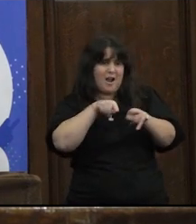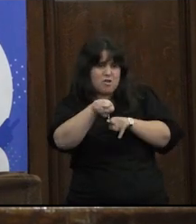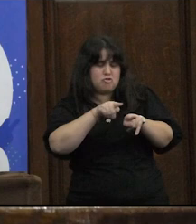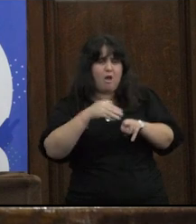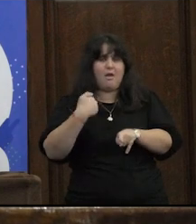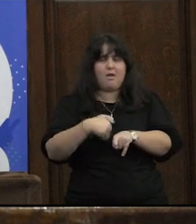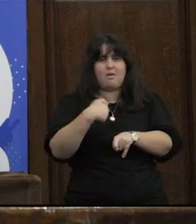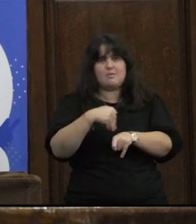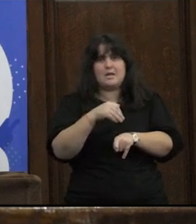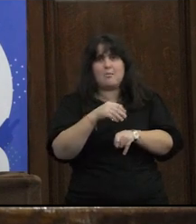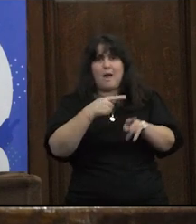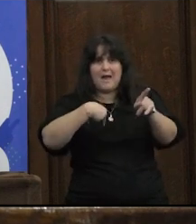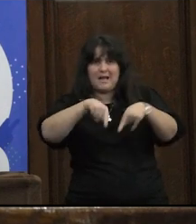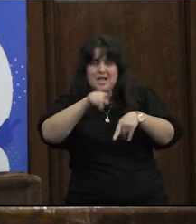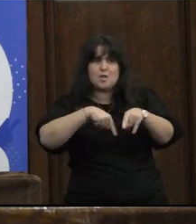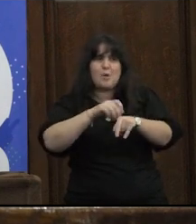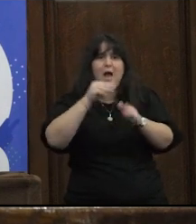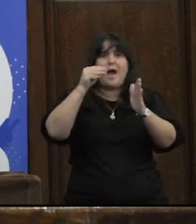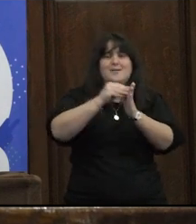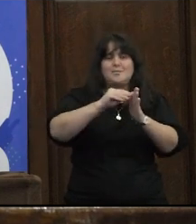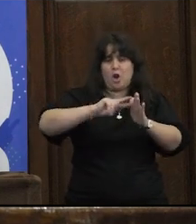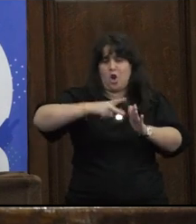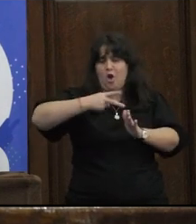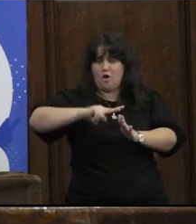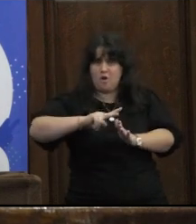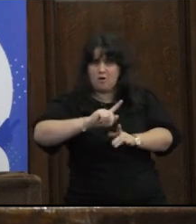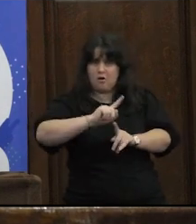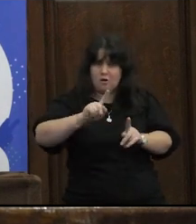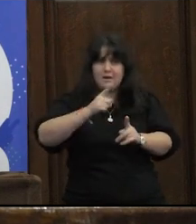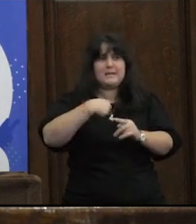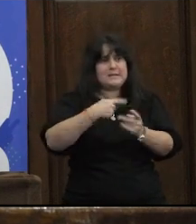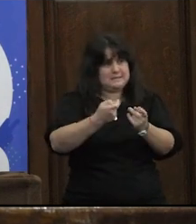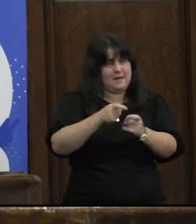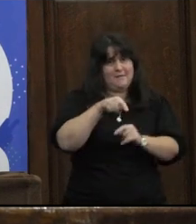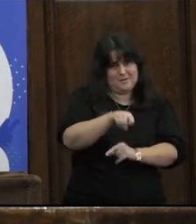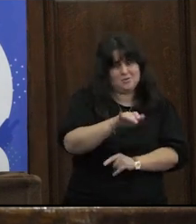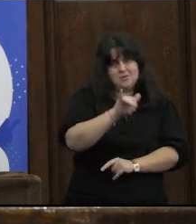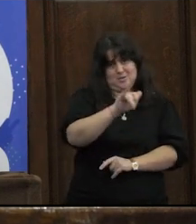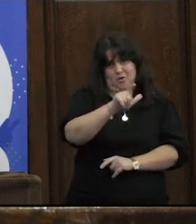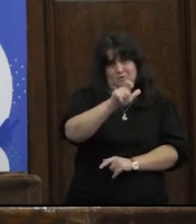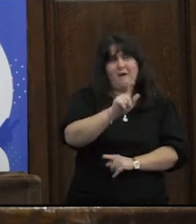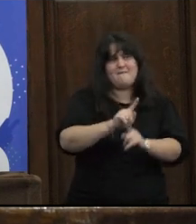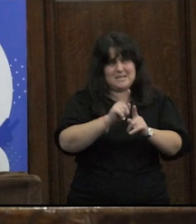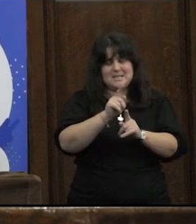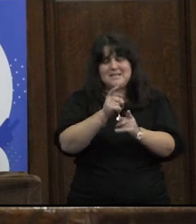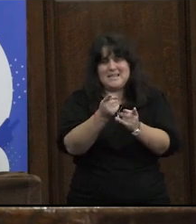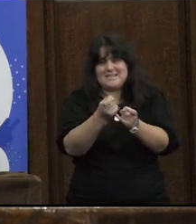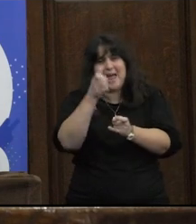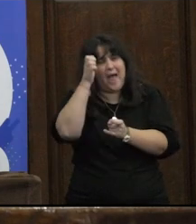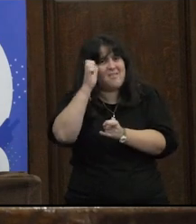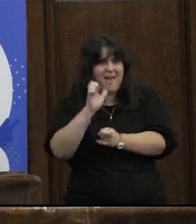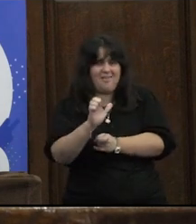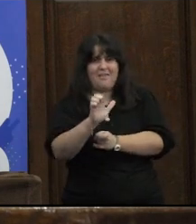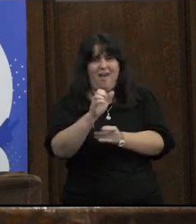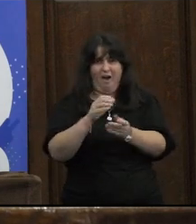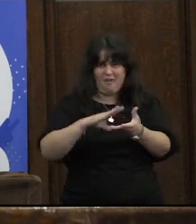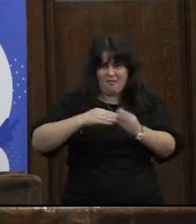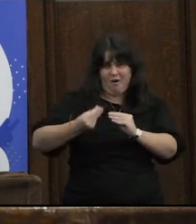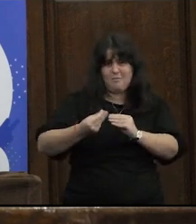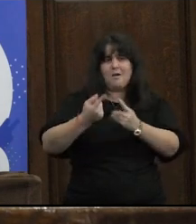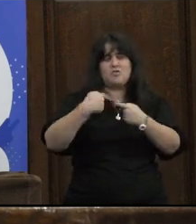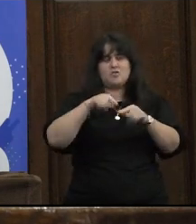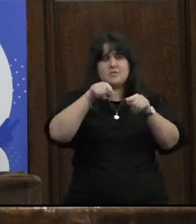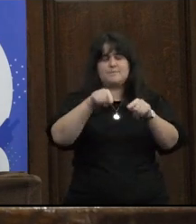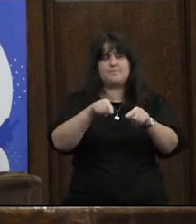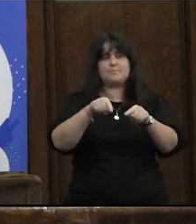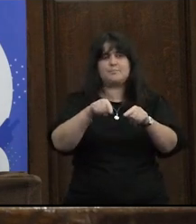este la posibilidad de registrarse como no binario había que usar esta estrategia entonces hay ahí entre ese